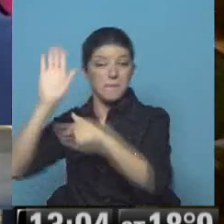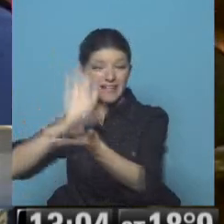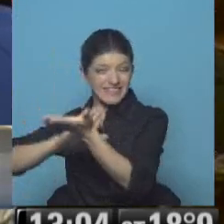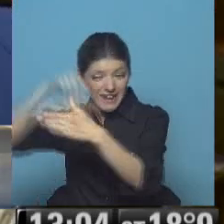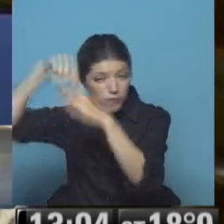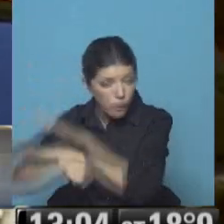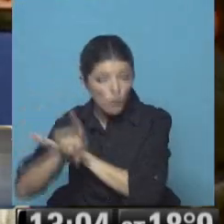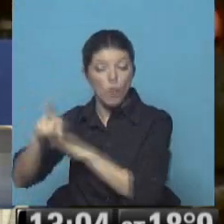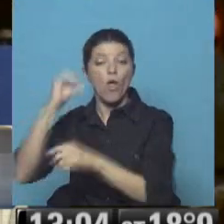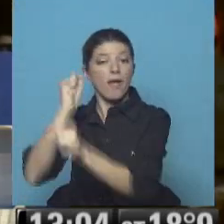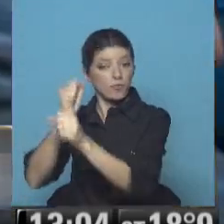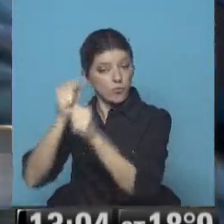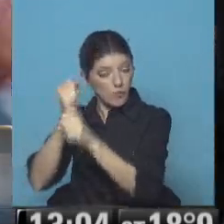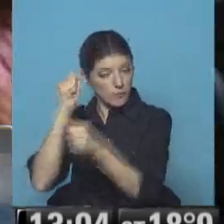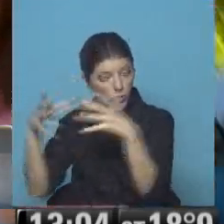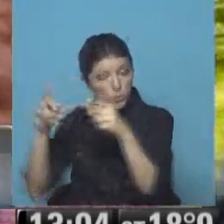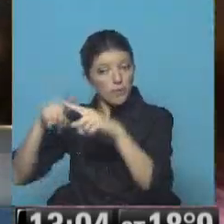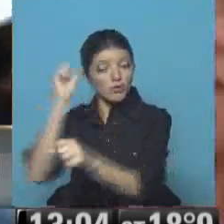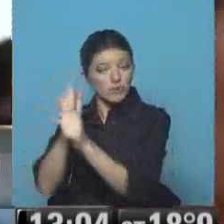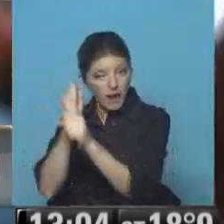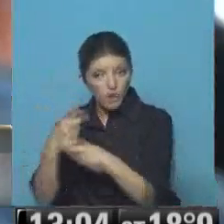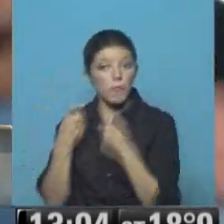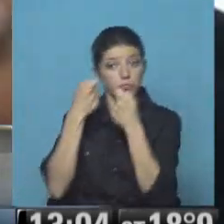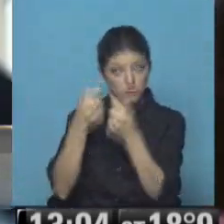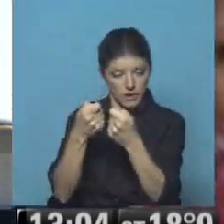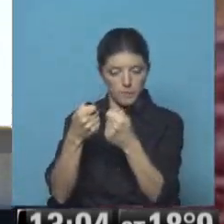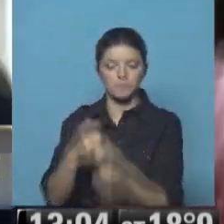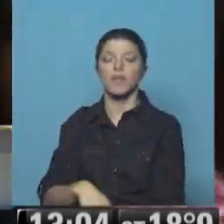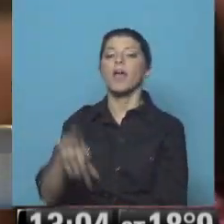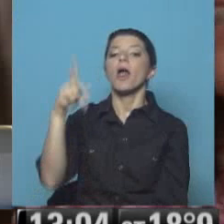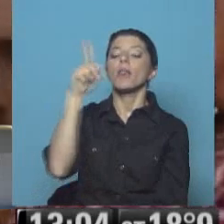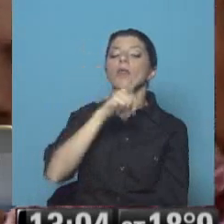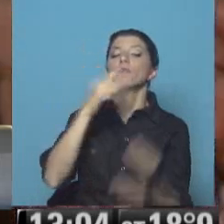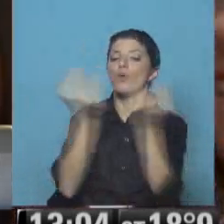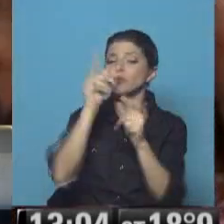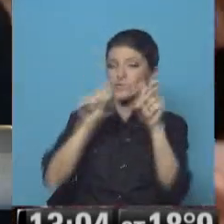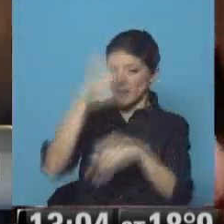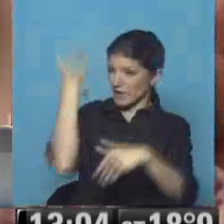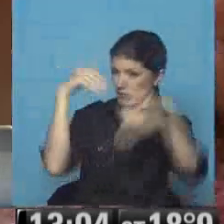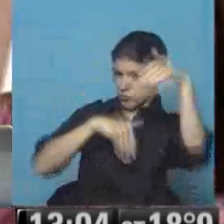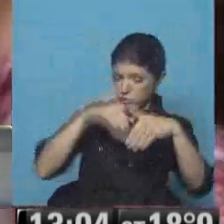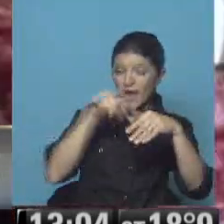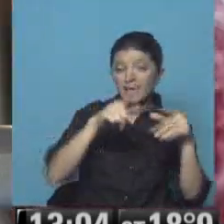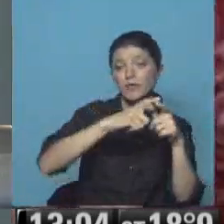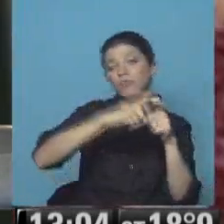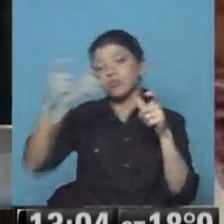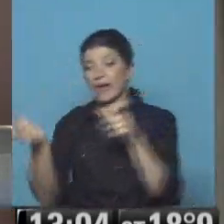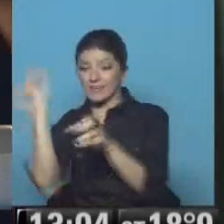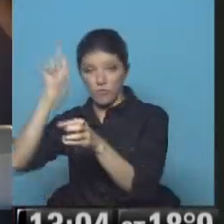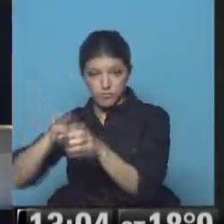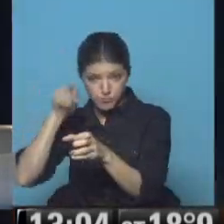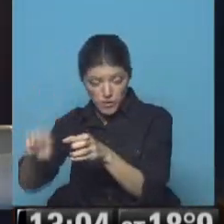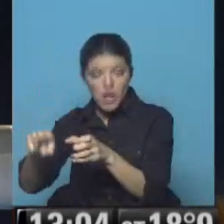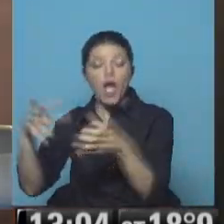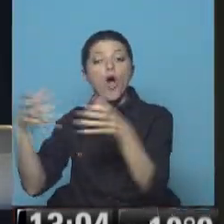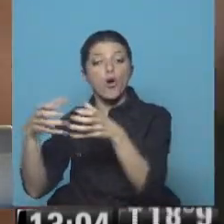laborismo. De los 200.000 electores del partido que participaron de los comicios generales en mayo, el número de miembros inscriptos en las